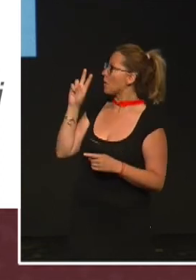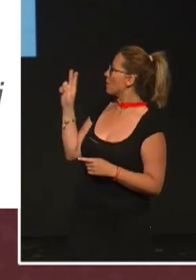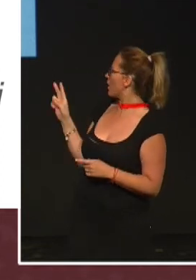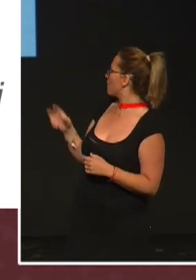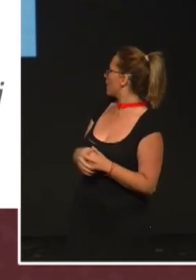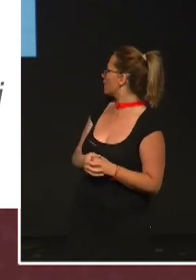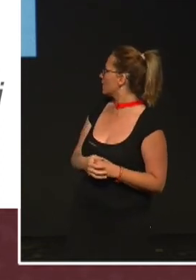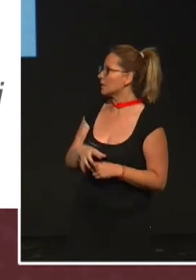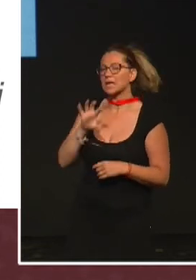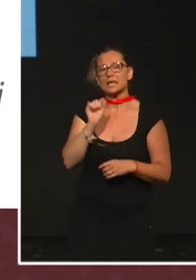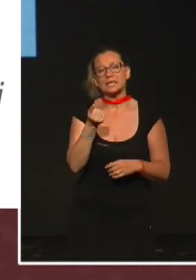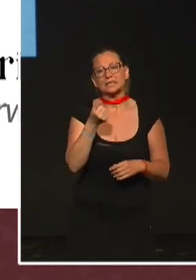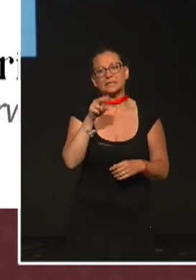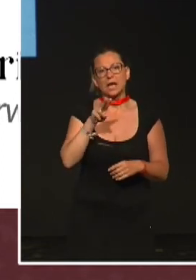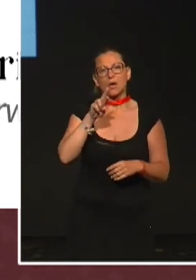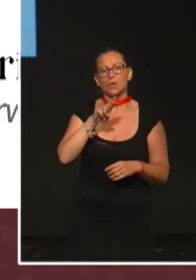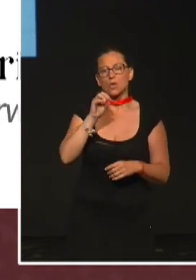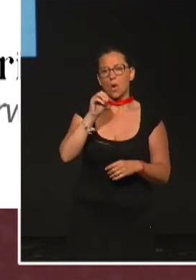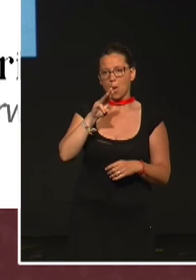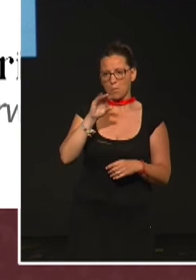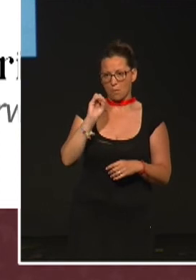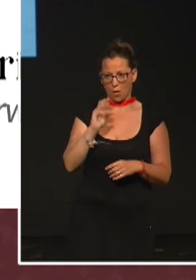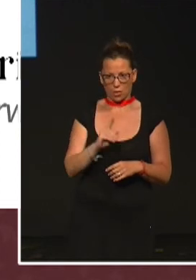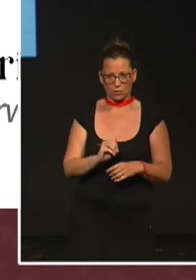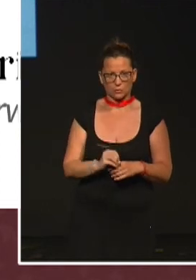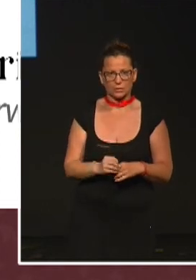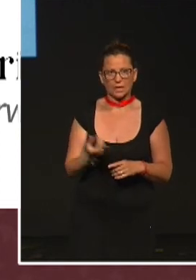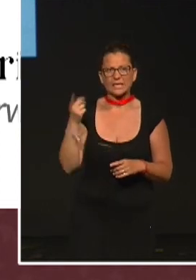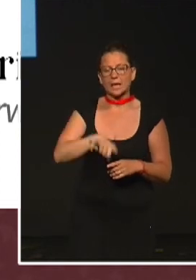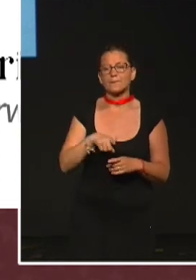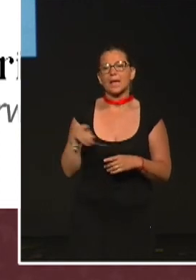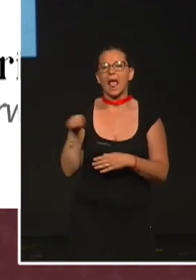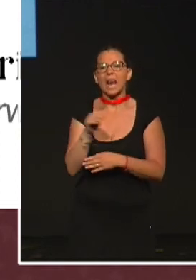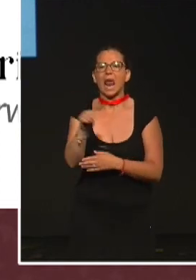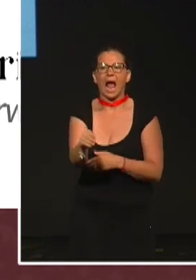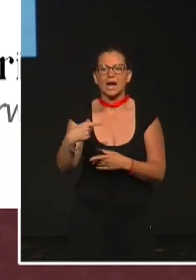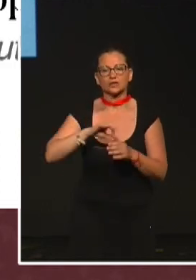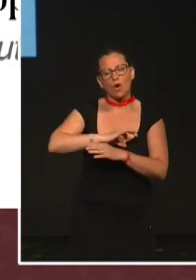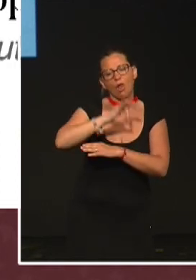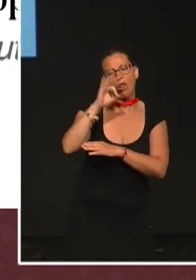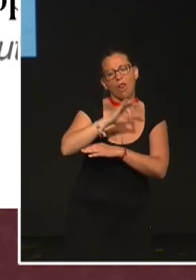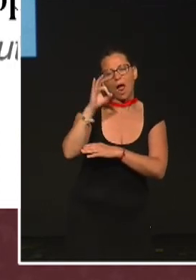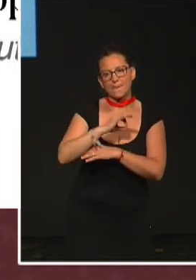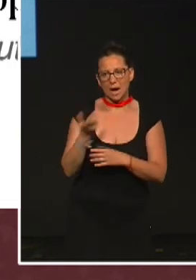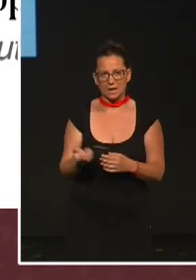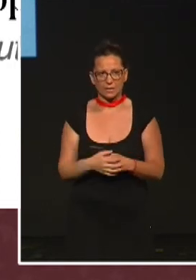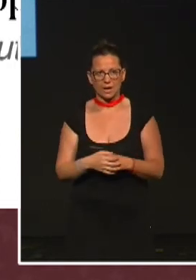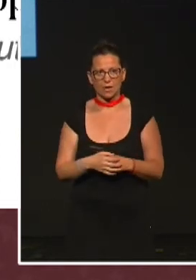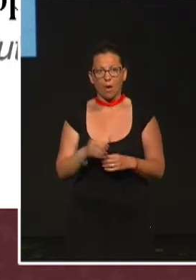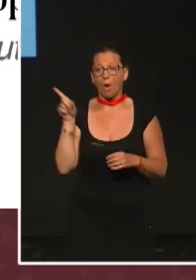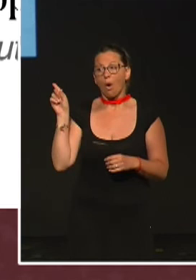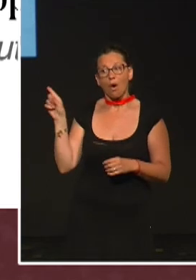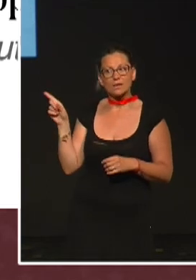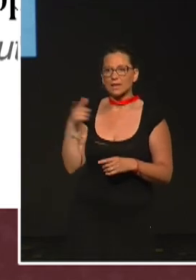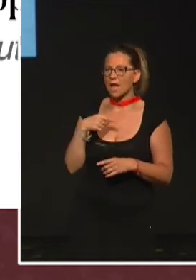Burgalesa, lleva el nombre de Demandasaurus Darwini. También está el lagarto del amanecer de Darwin, Anixosaurus Darwini. O este, que me parece también